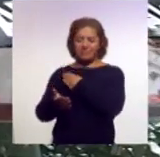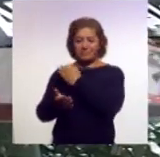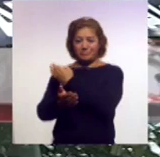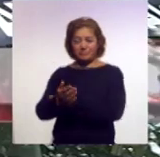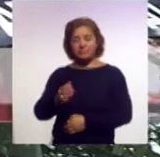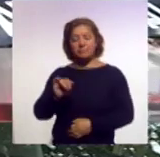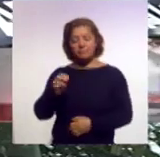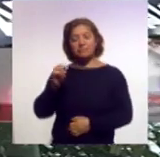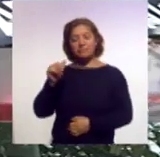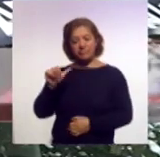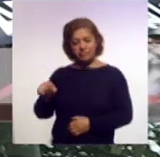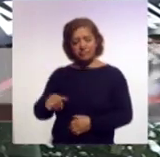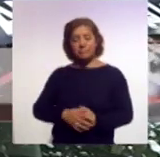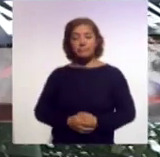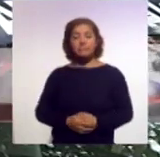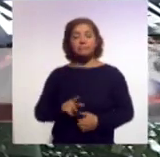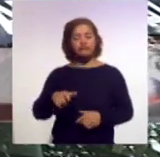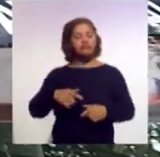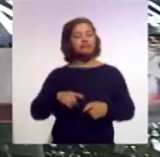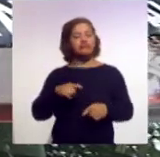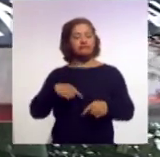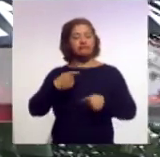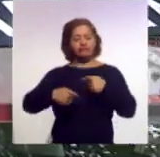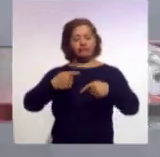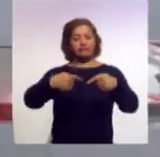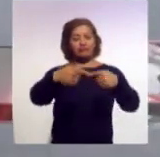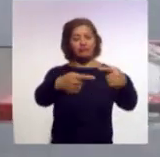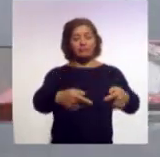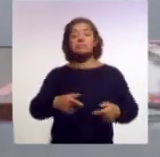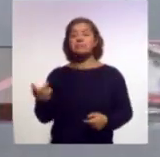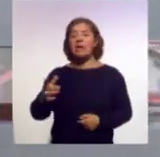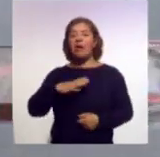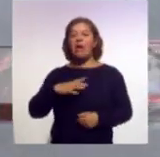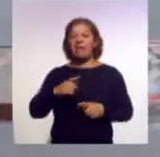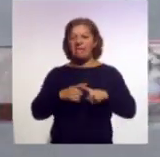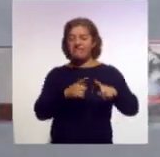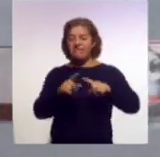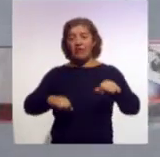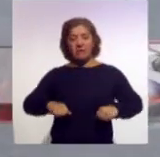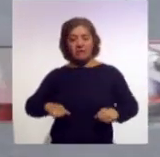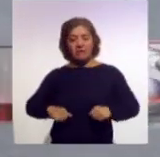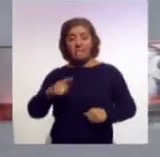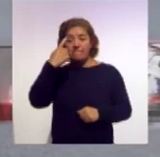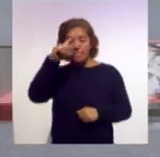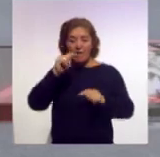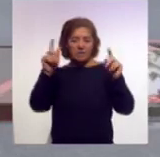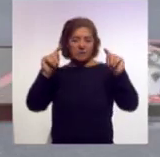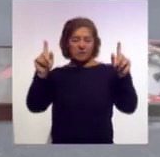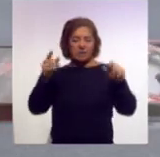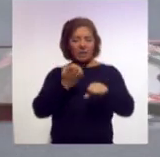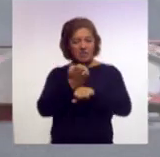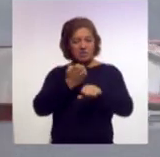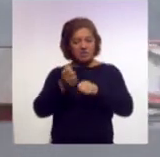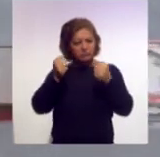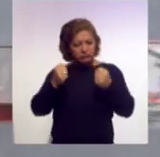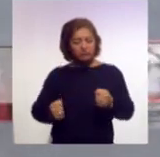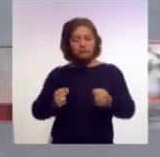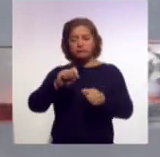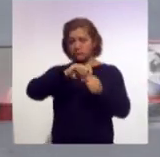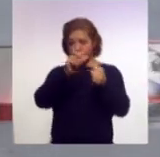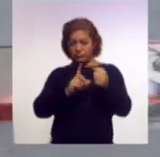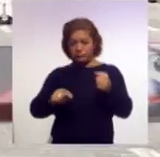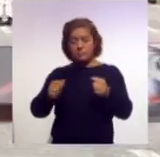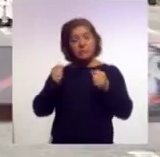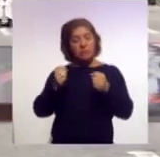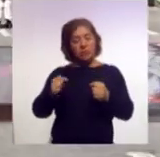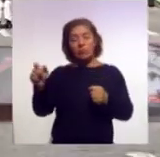De manera constante se desarrollan estrategias y líneas de acción para mantener a Tlaxcala como uno de los estados más seguros del país, afirmó